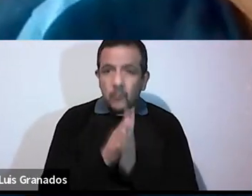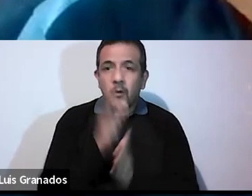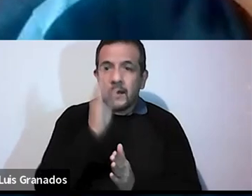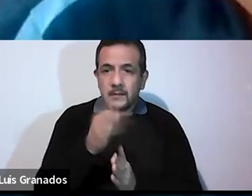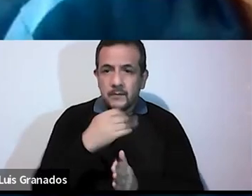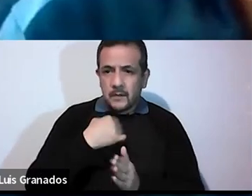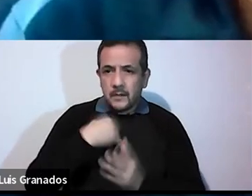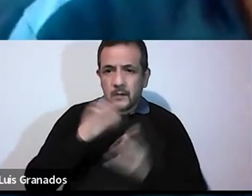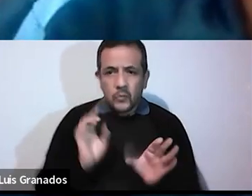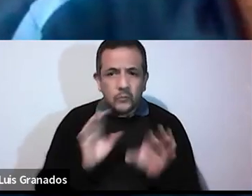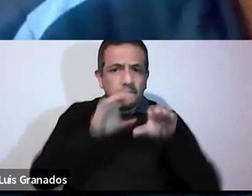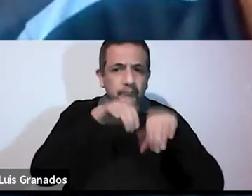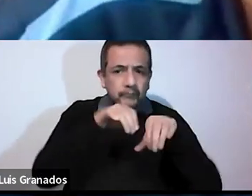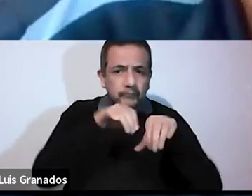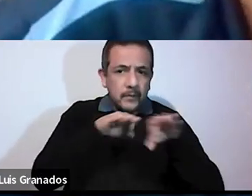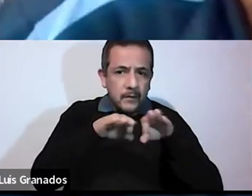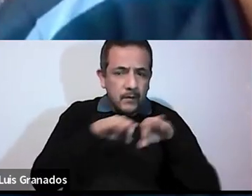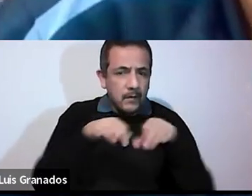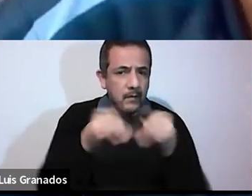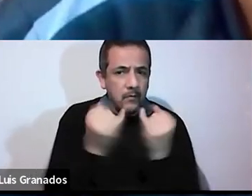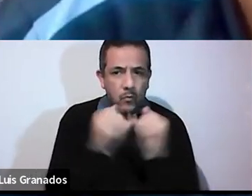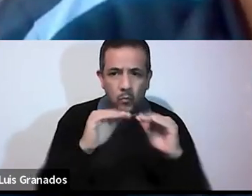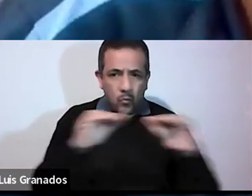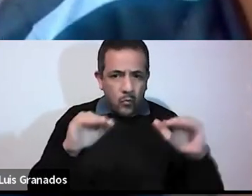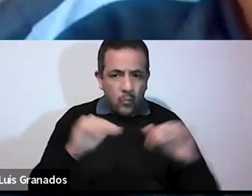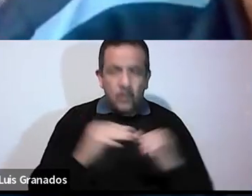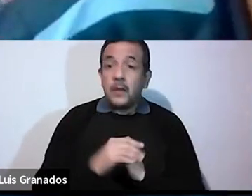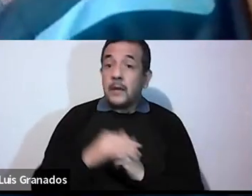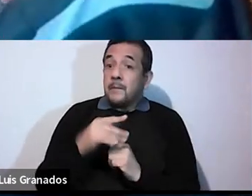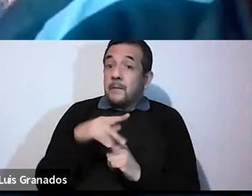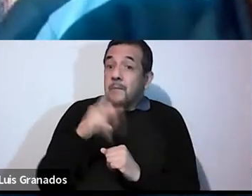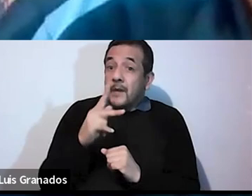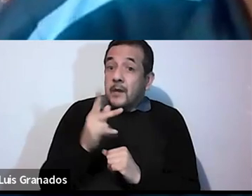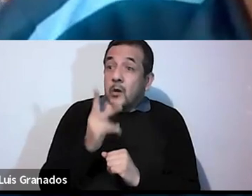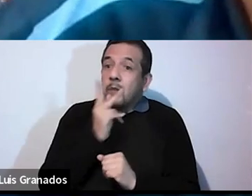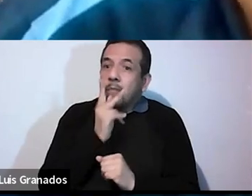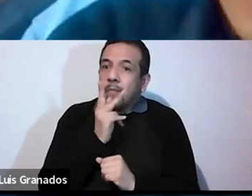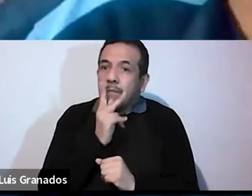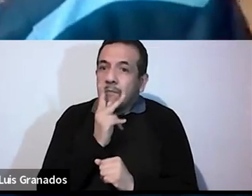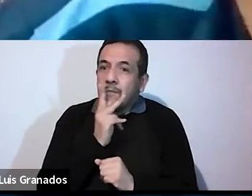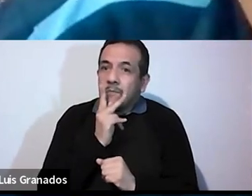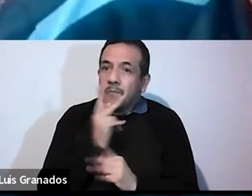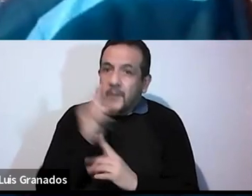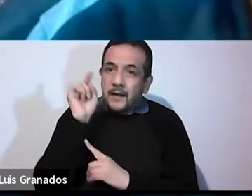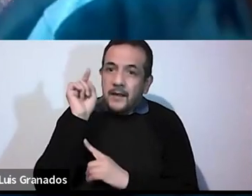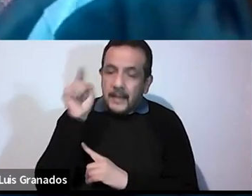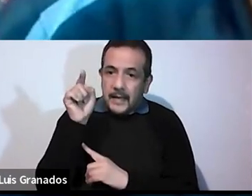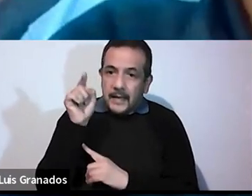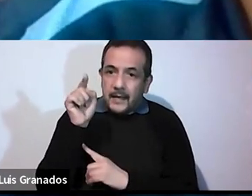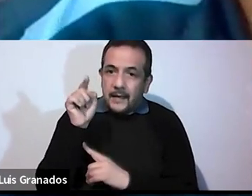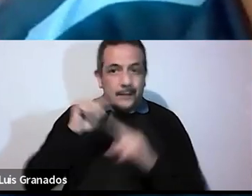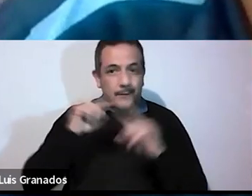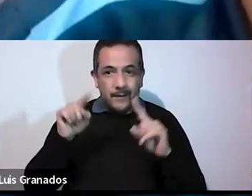¿Y qué podría esperar el hijo de su padre, ¿verdad?, en esas circunstancias. Si recuerdan el